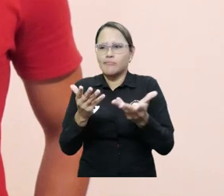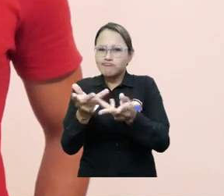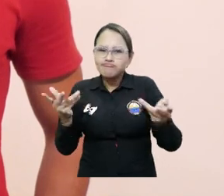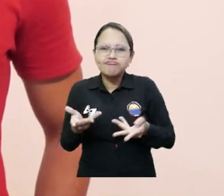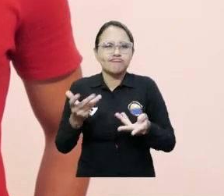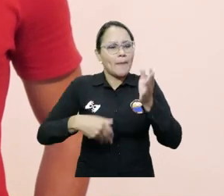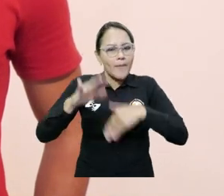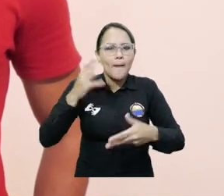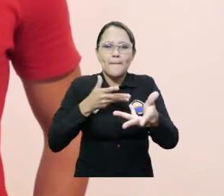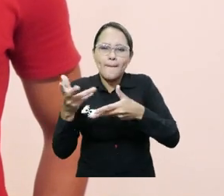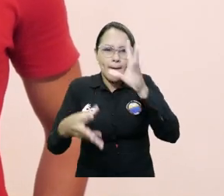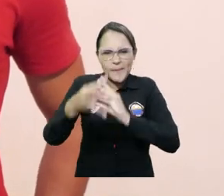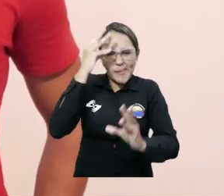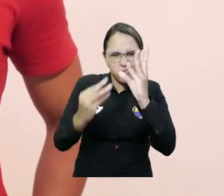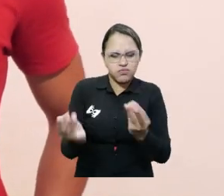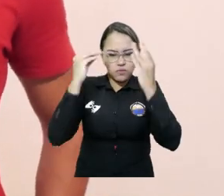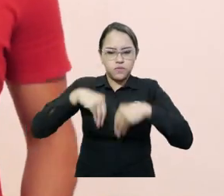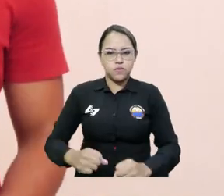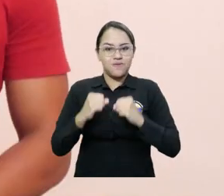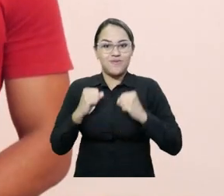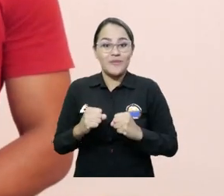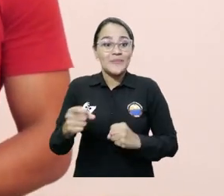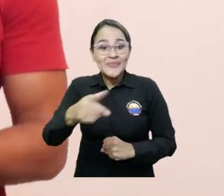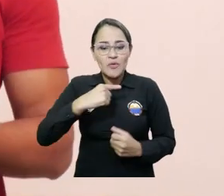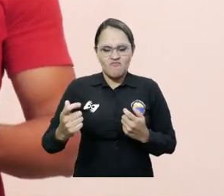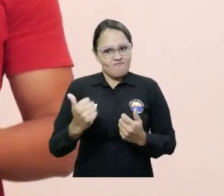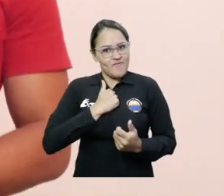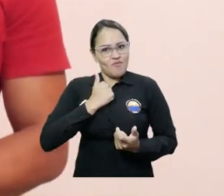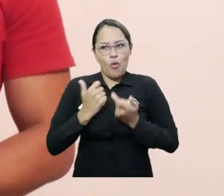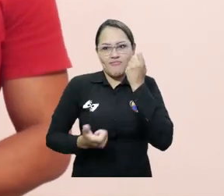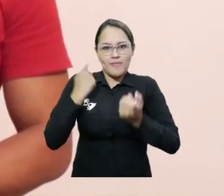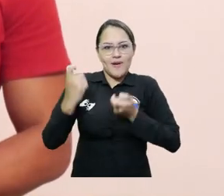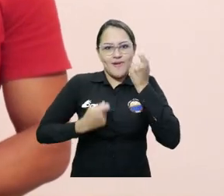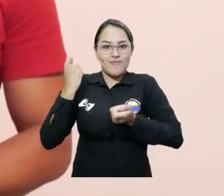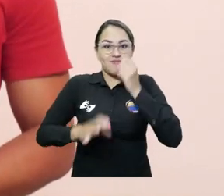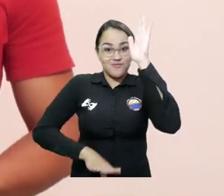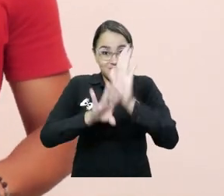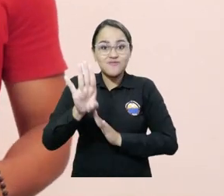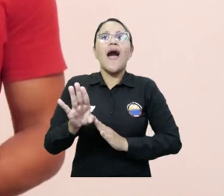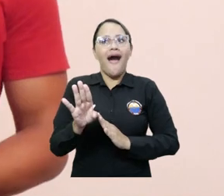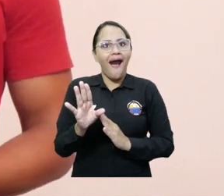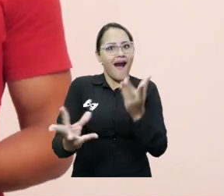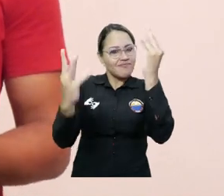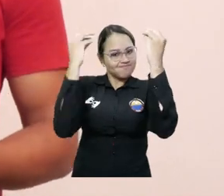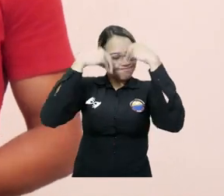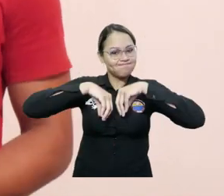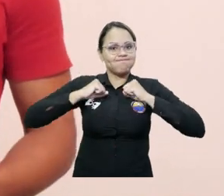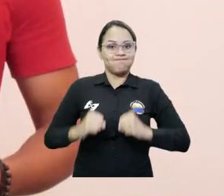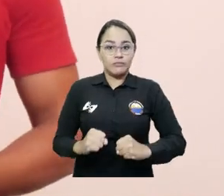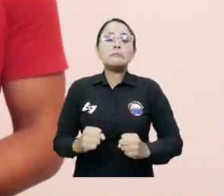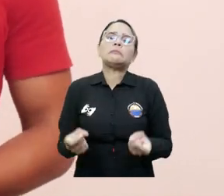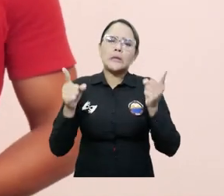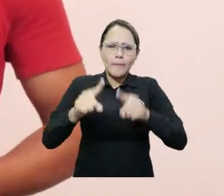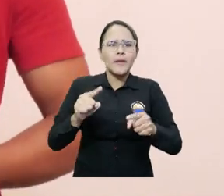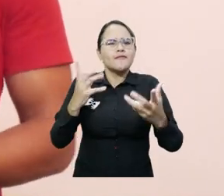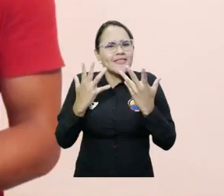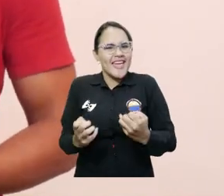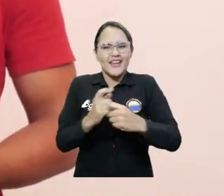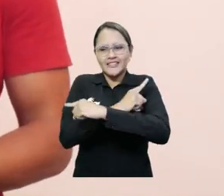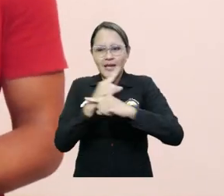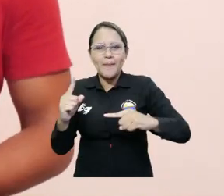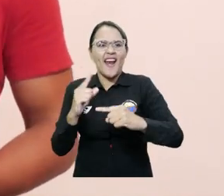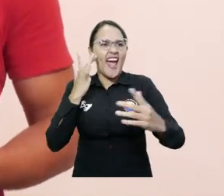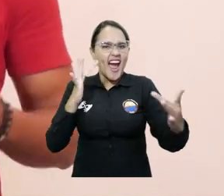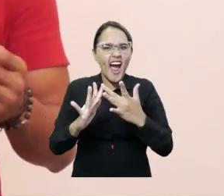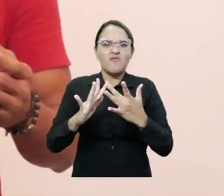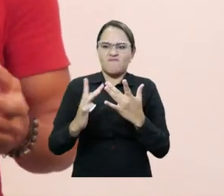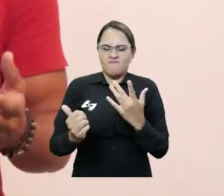capacitación para nuestros emprendedores. También queremos crear nuestra Semana de Empresariales para así desarrollar diferentes espacios, tanto culturales, diversos